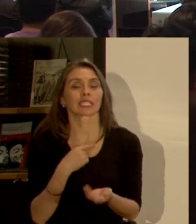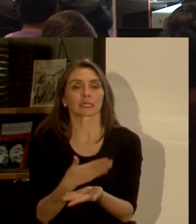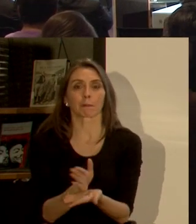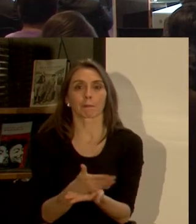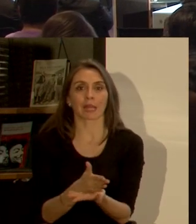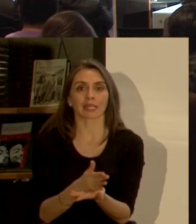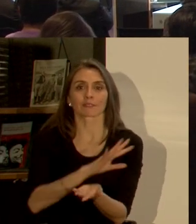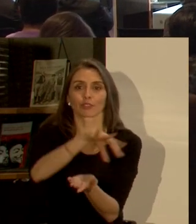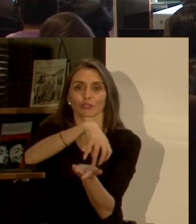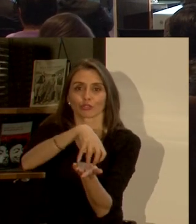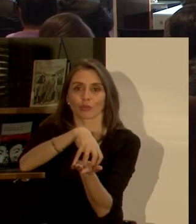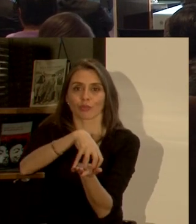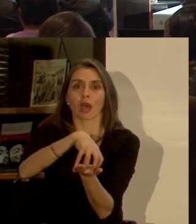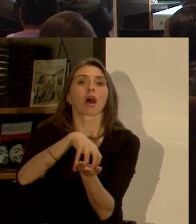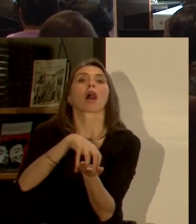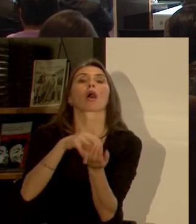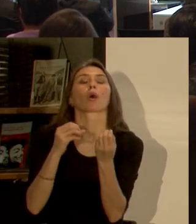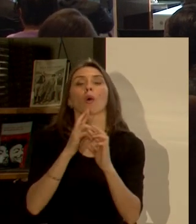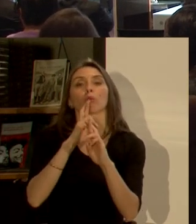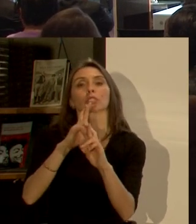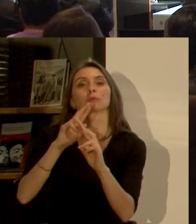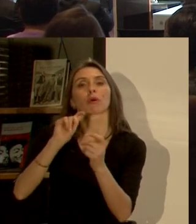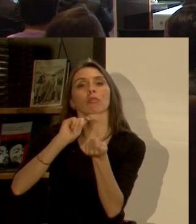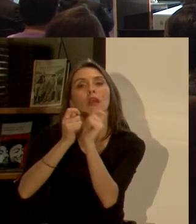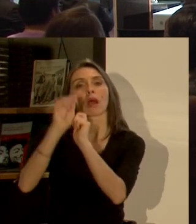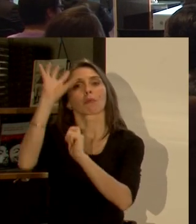planificación urbana ante el cambio climático